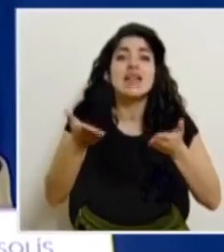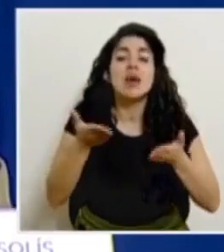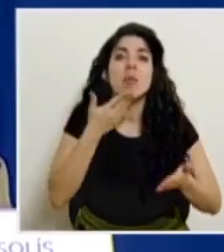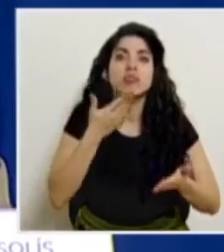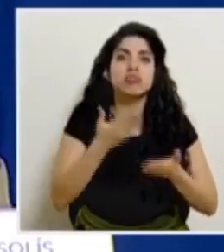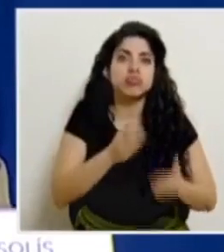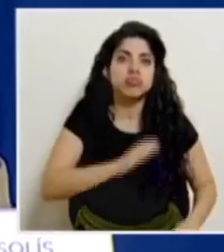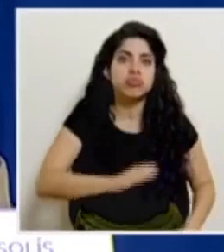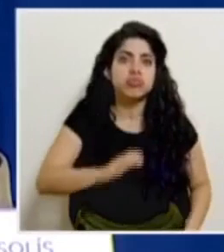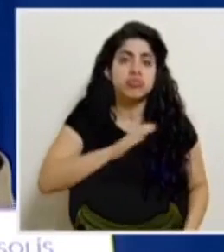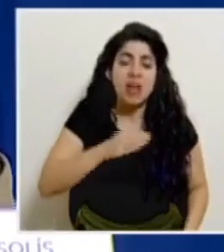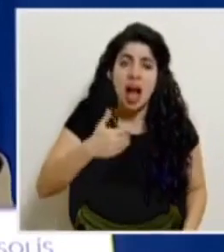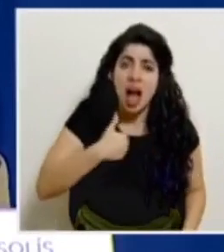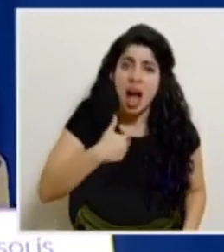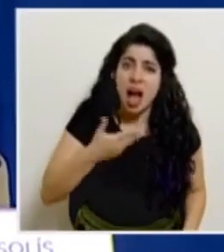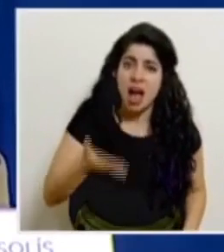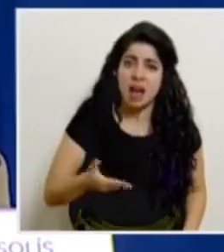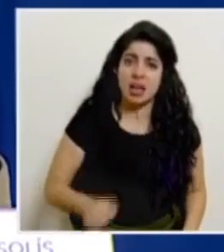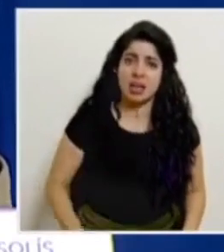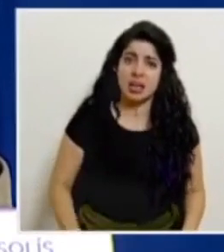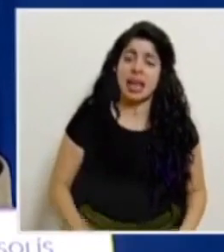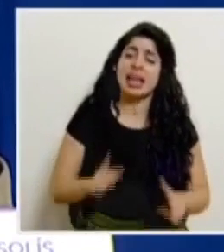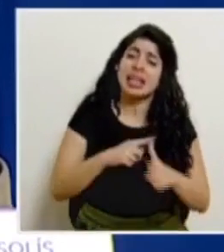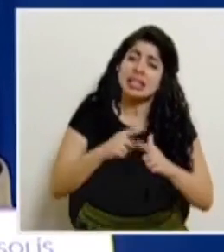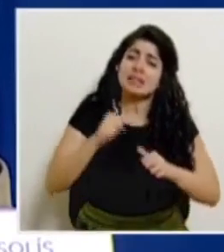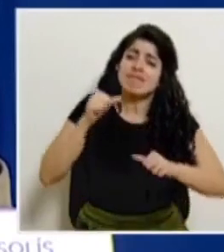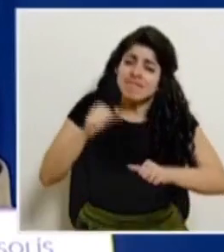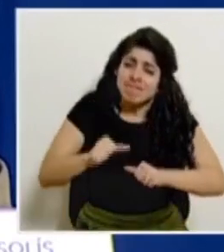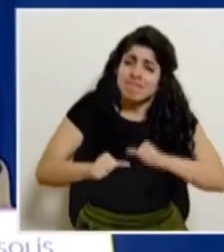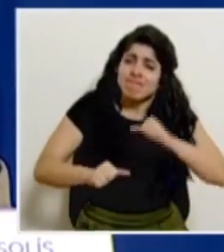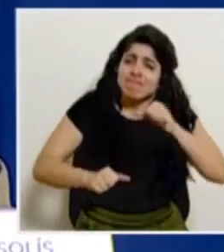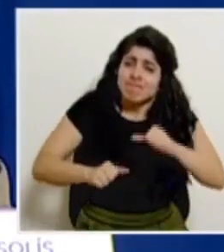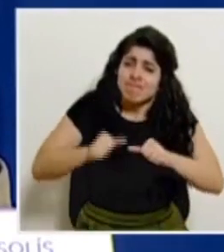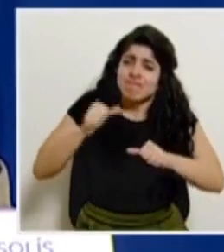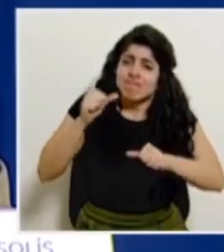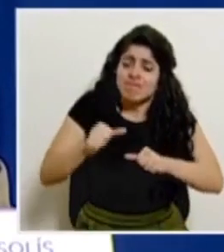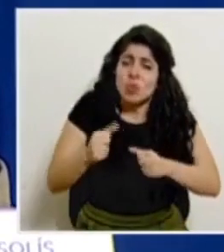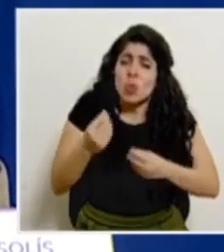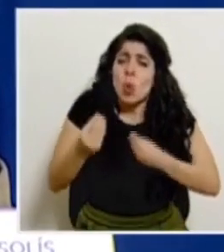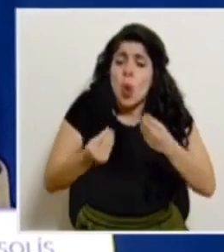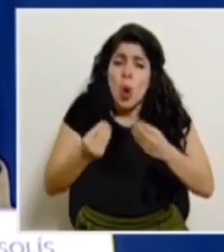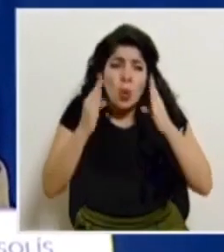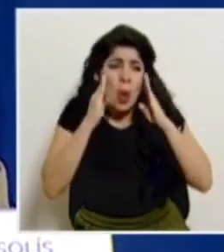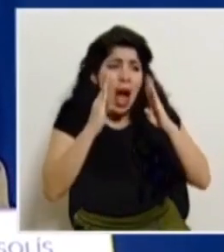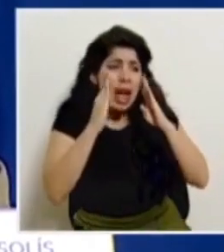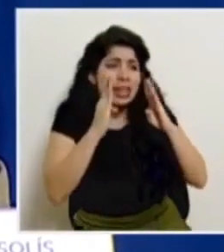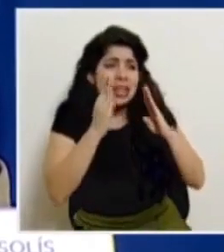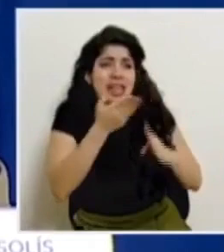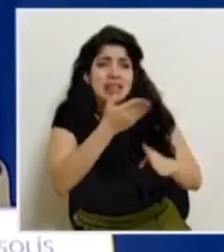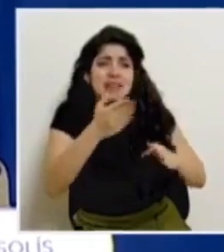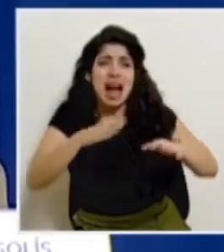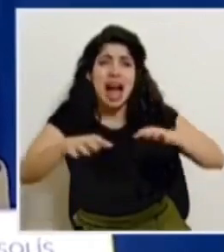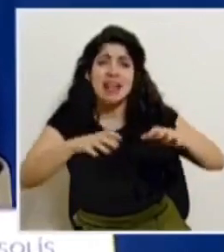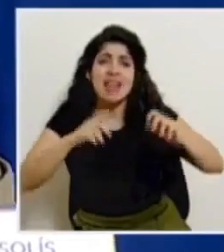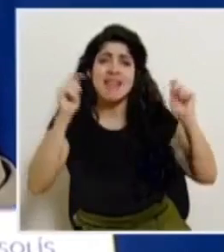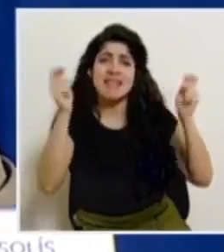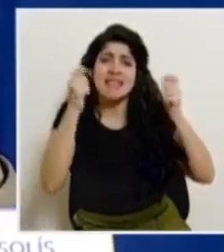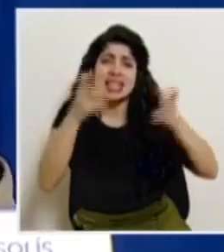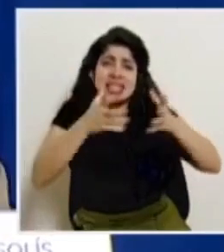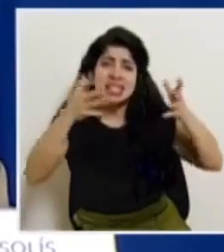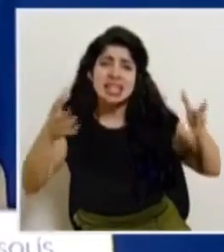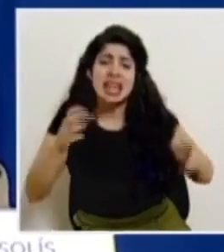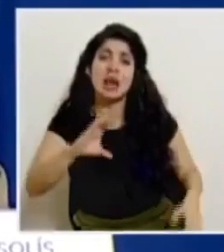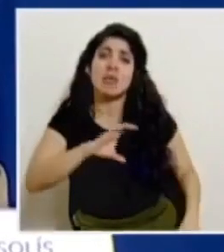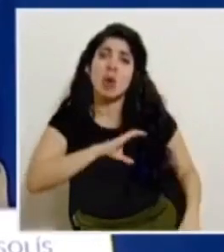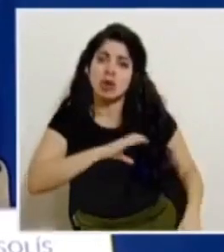calidad que nosotros tenemos así que se hacen los esfuerzos para poder atender estas actividades estas megafiestas la fuerza